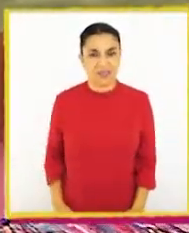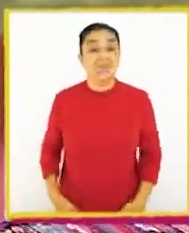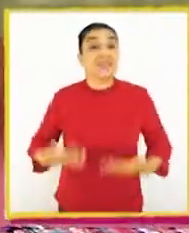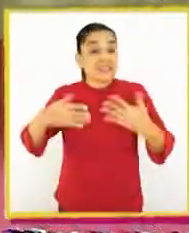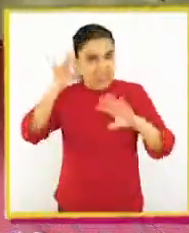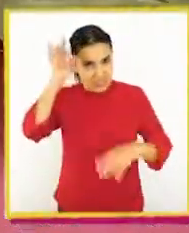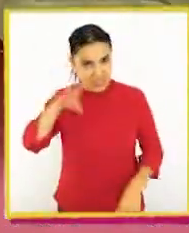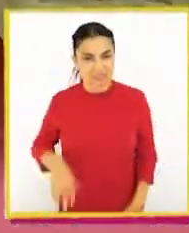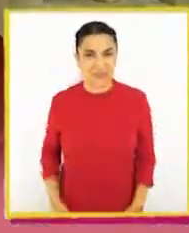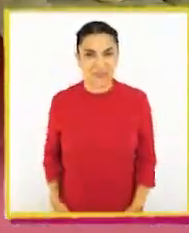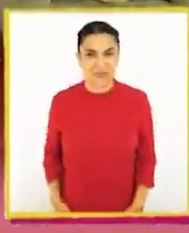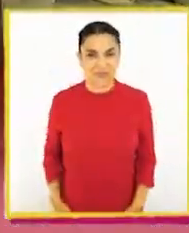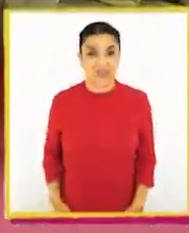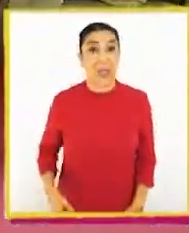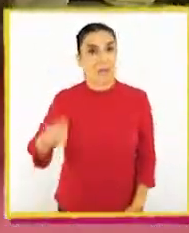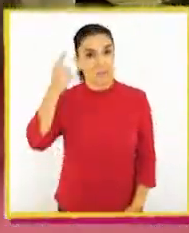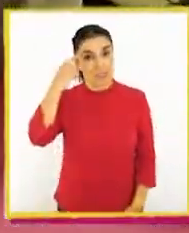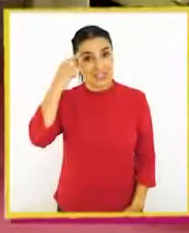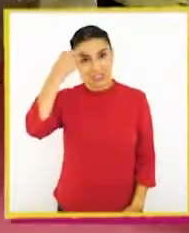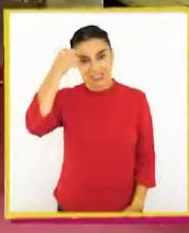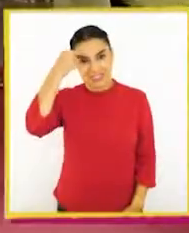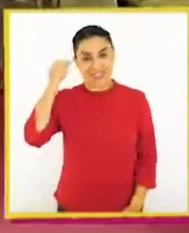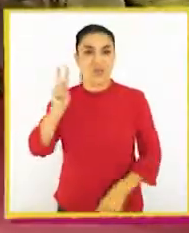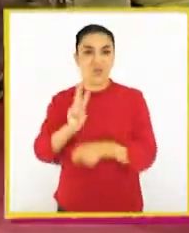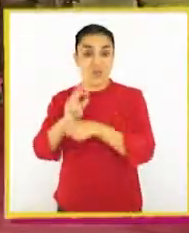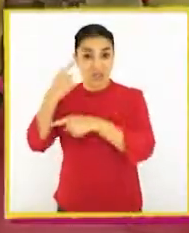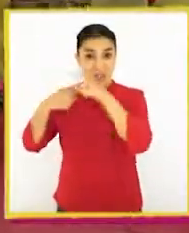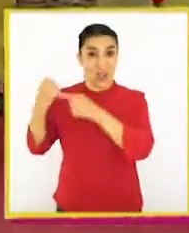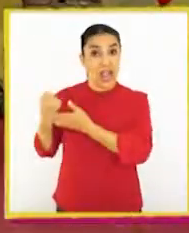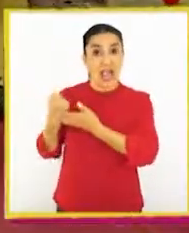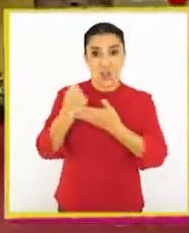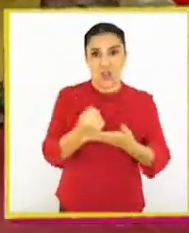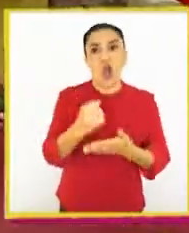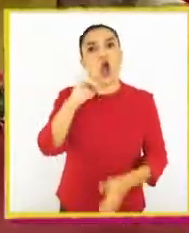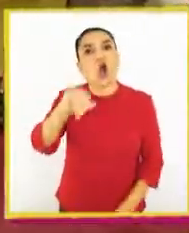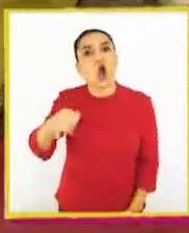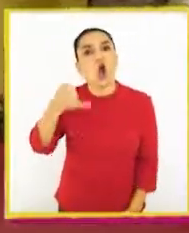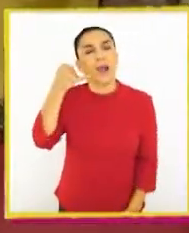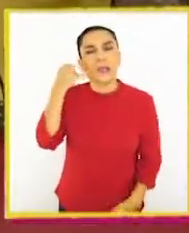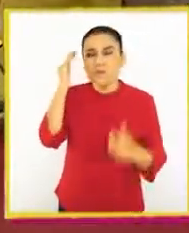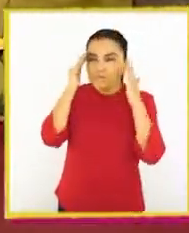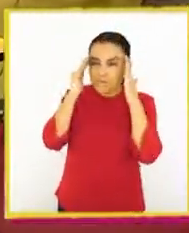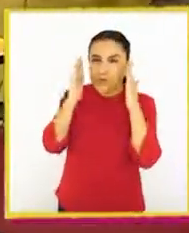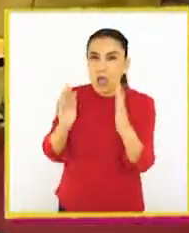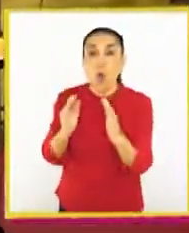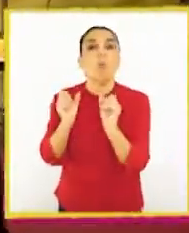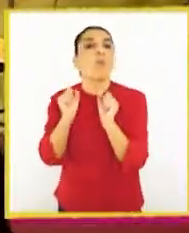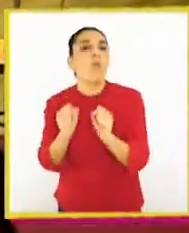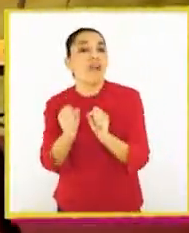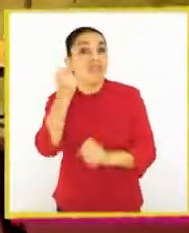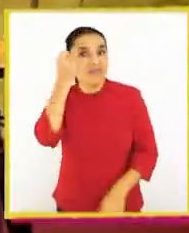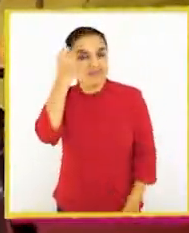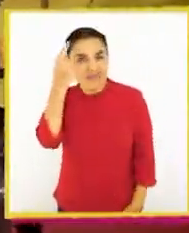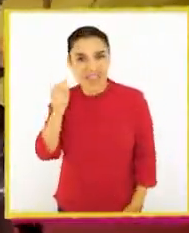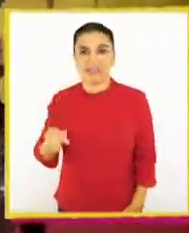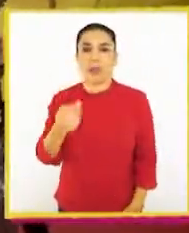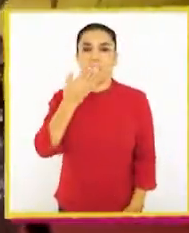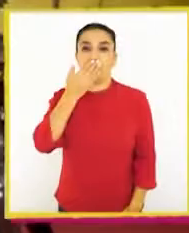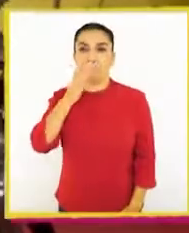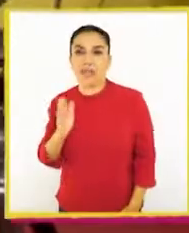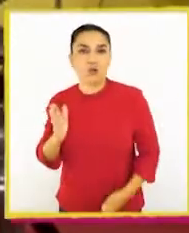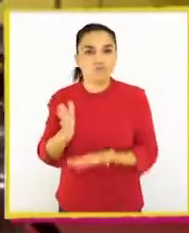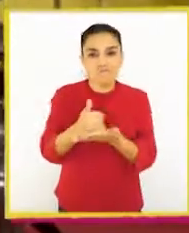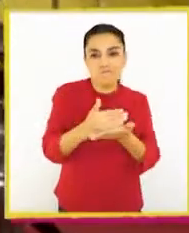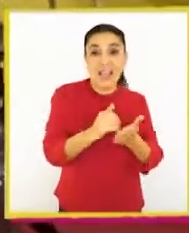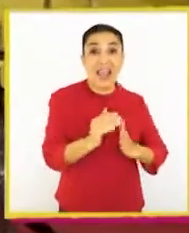¡Ya sé! Espero que César, el profe de historia, pueda ayudarnos y así Joaquín, luego de escucharlo, puede entrar en razón y buscar mejores